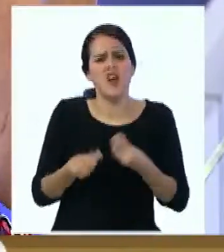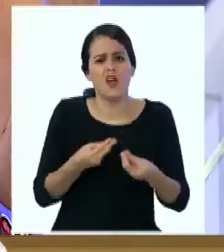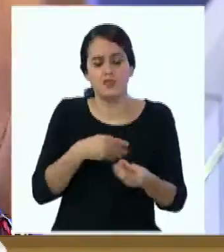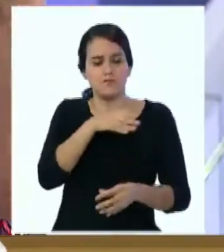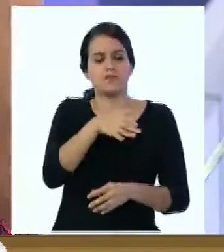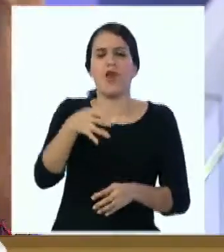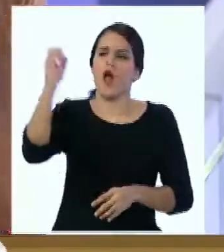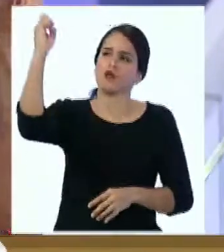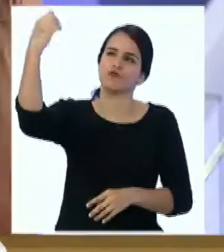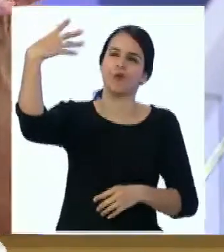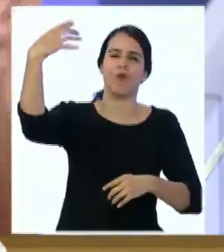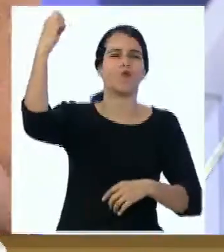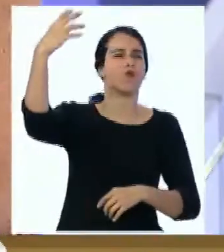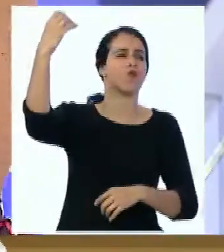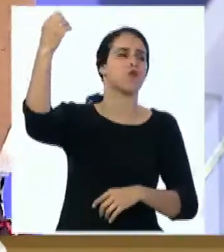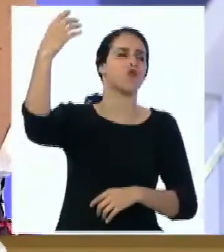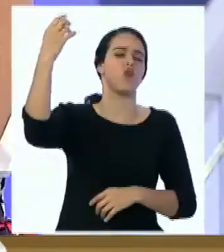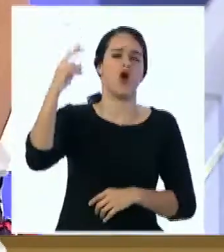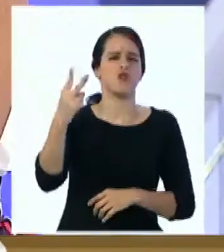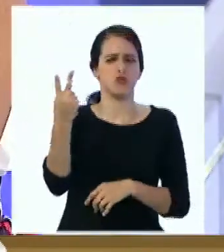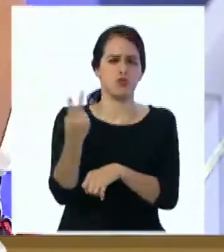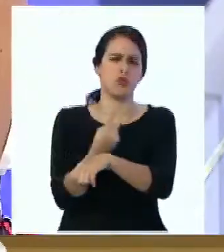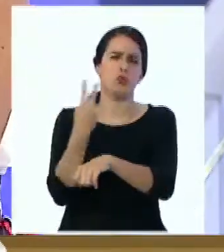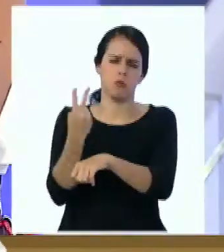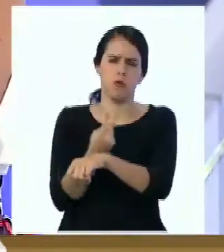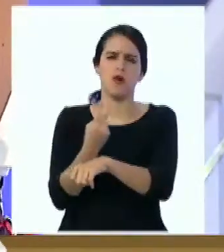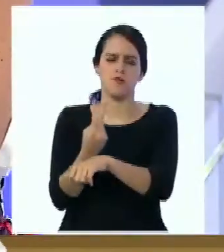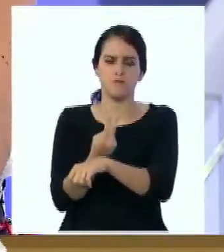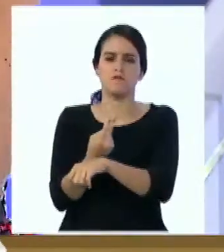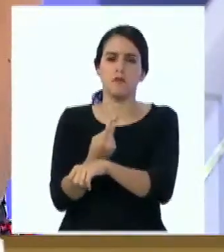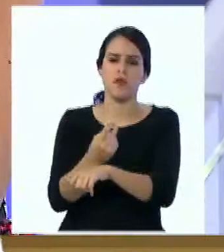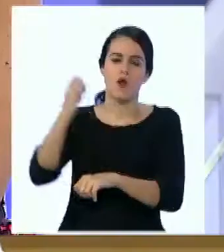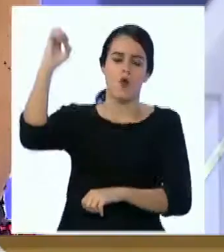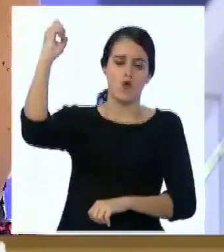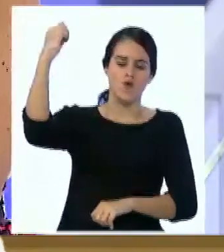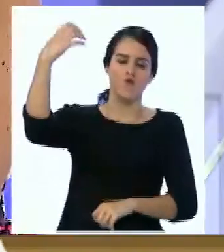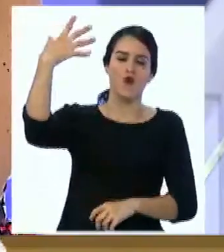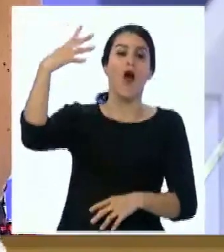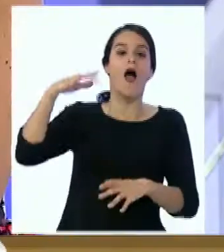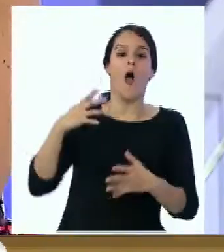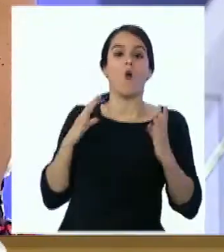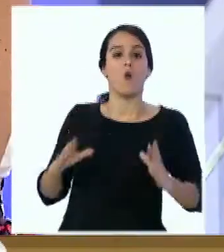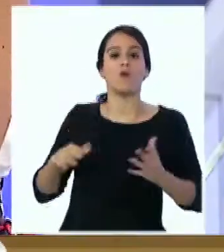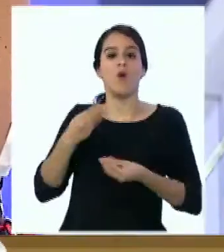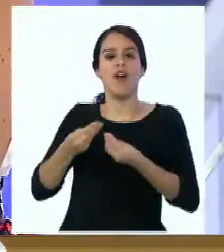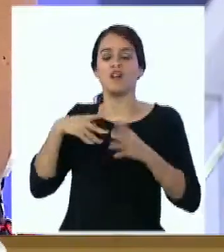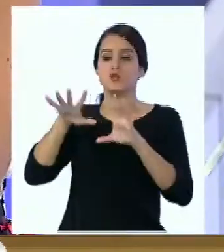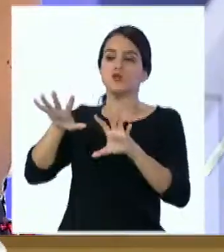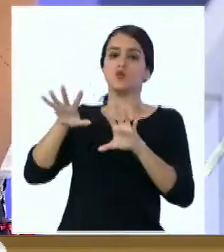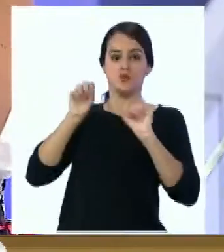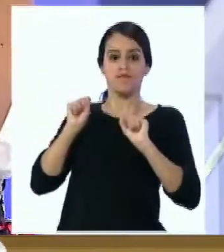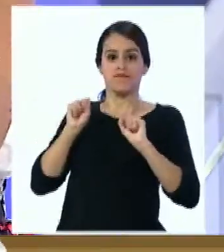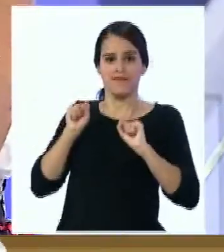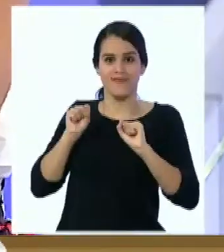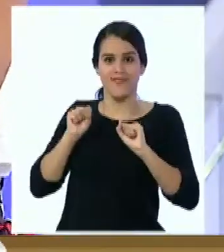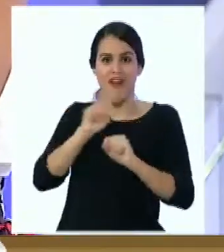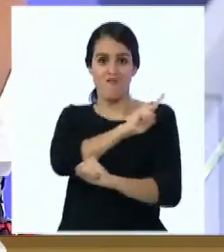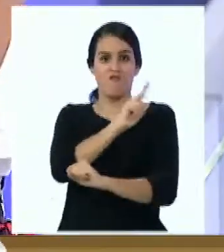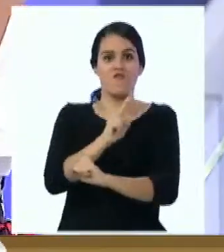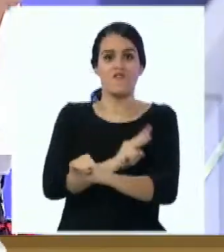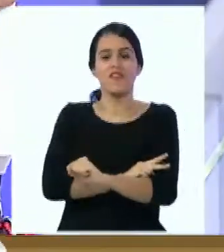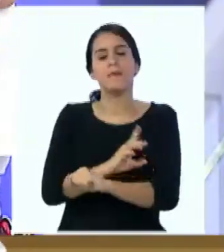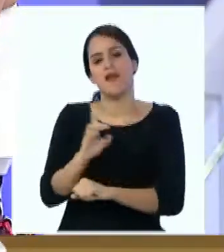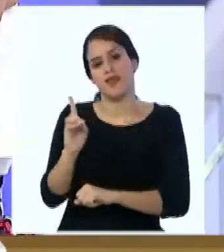par de horas diario Con protector solar Con protector solar Para absorber la vitamina D Porque la vitamina D es un modulador